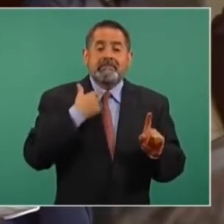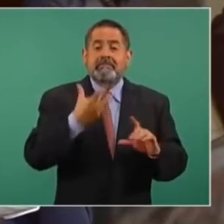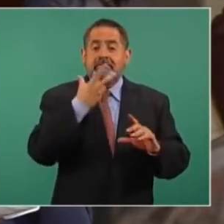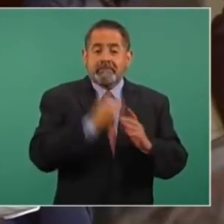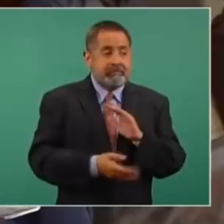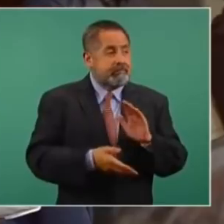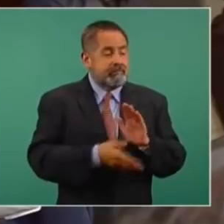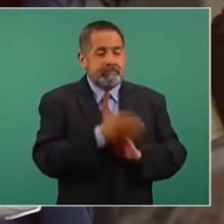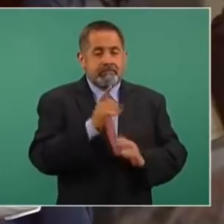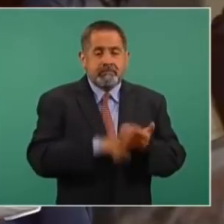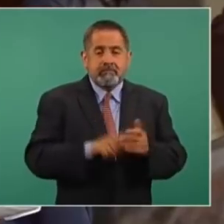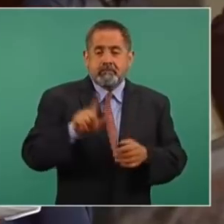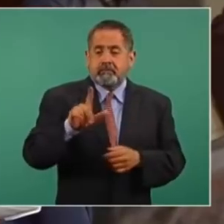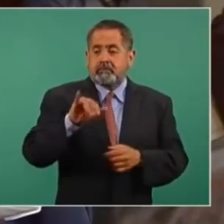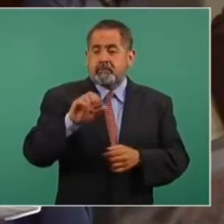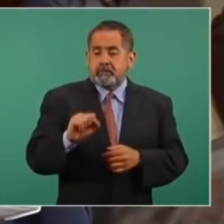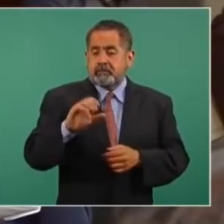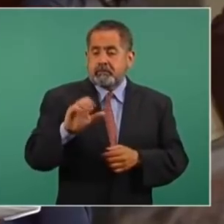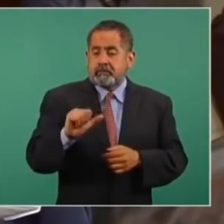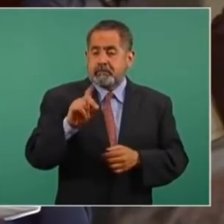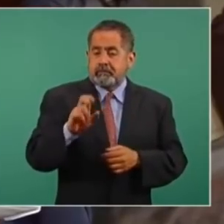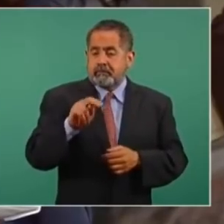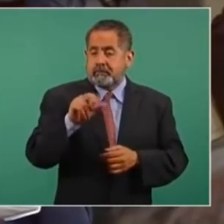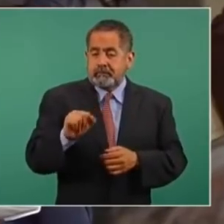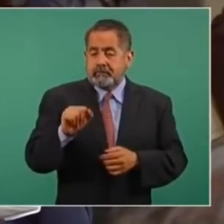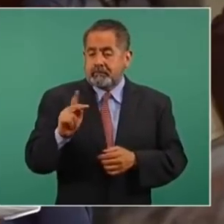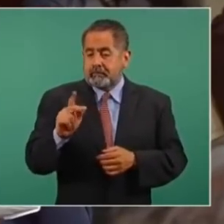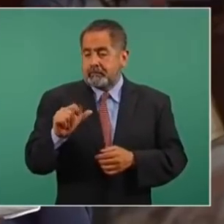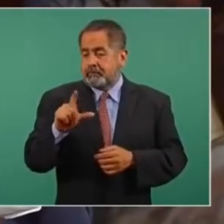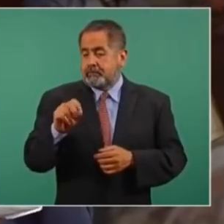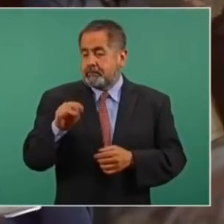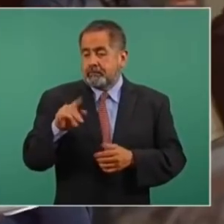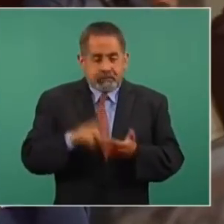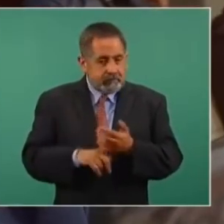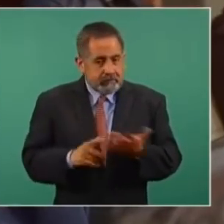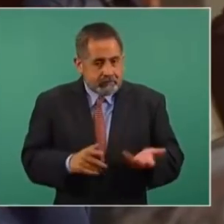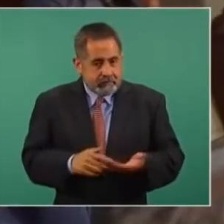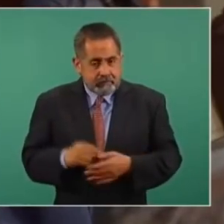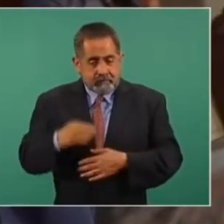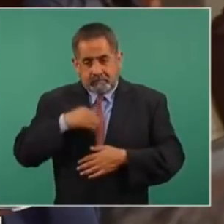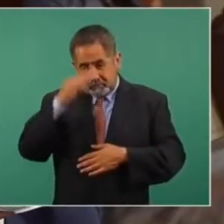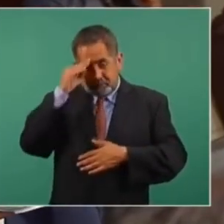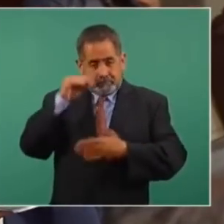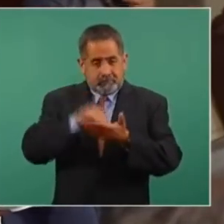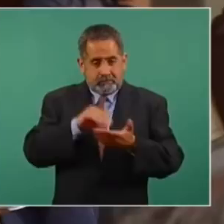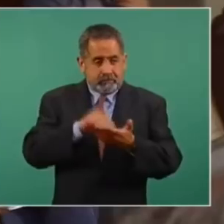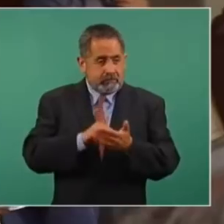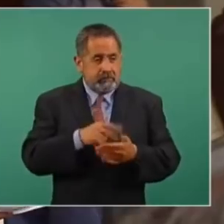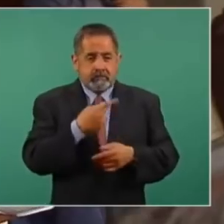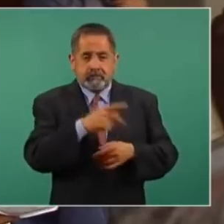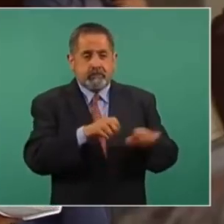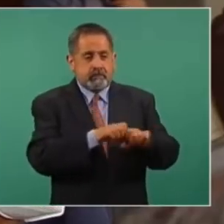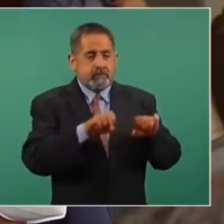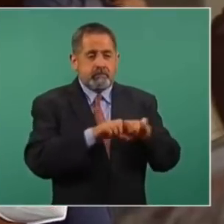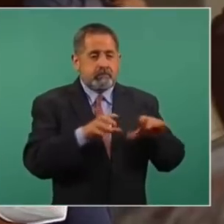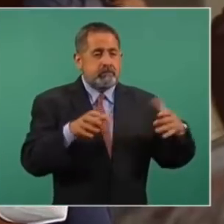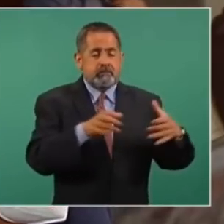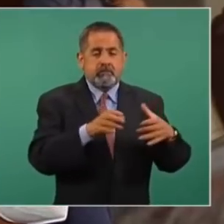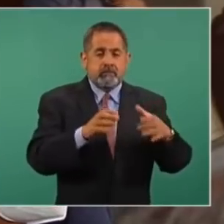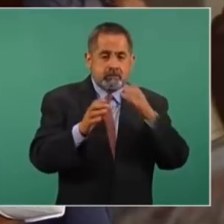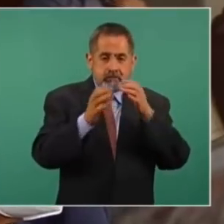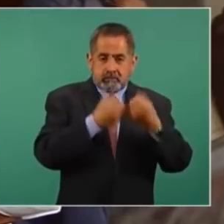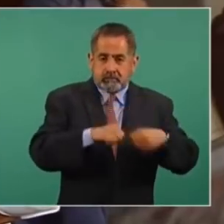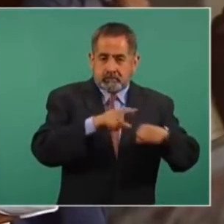Luis Cárdenas Palomino. La pregunta sería, ¿piensa seguir manteniendo en su equipo de comunicación social